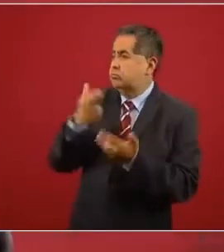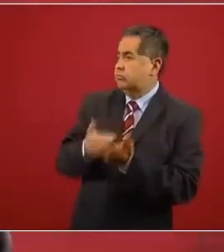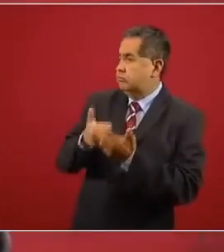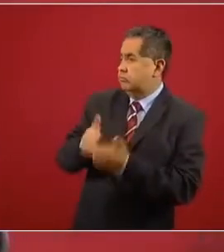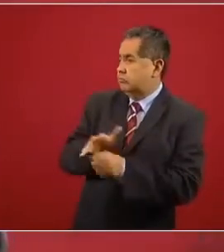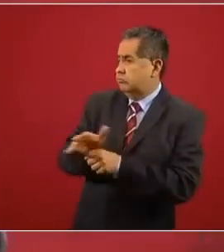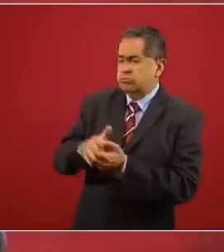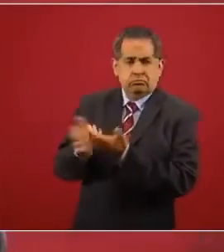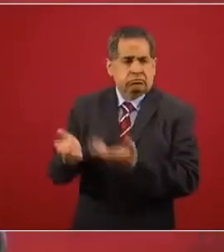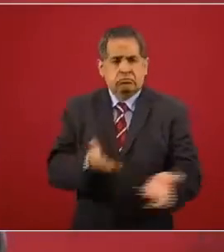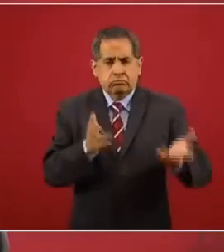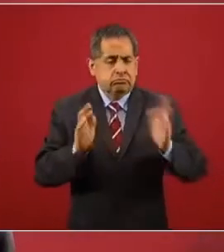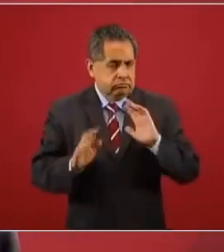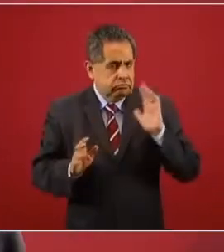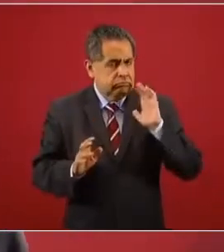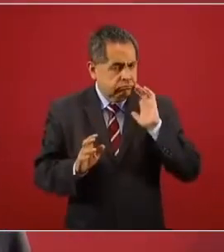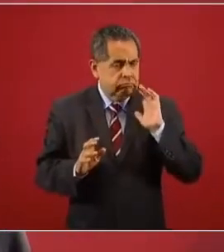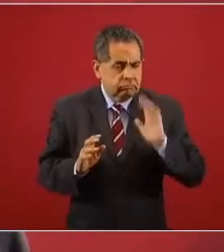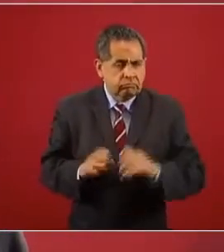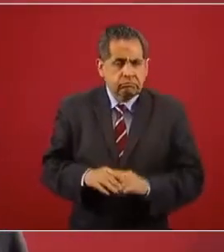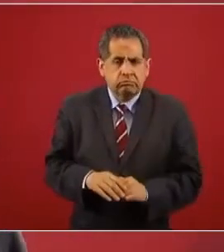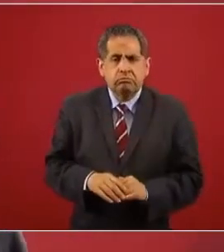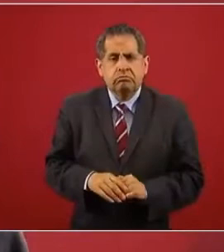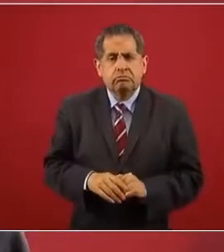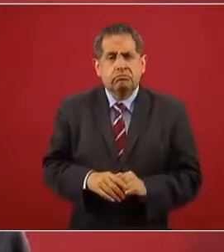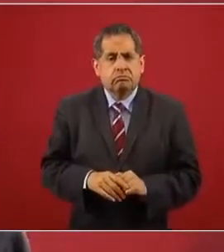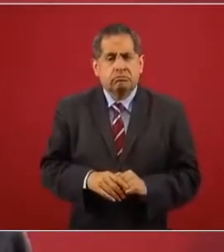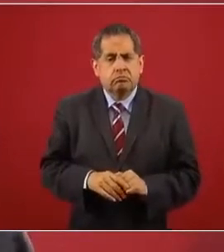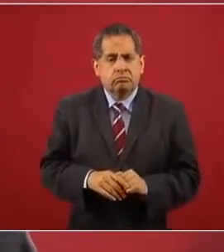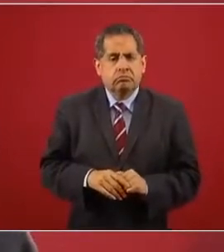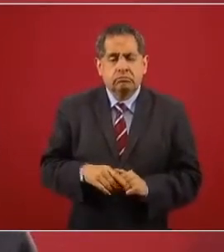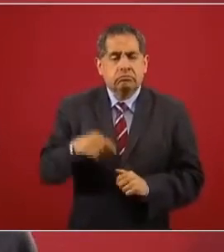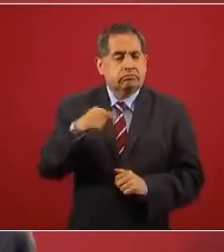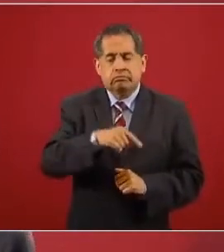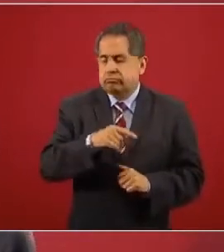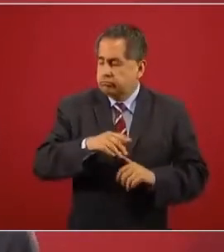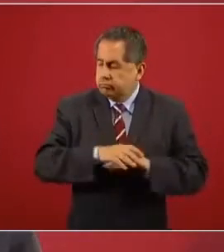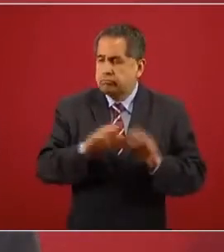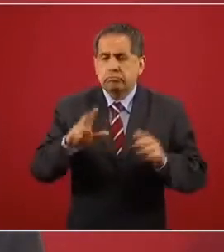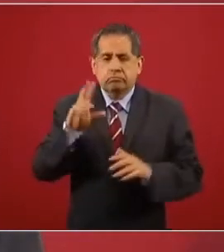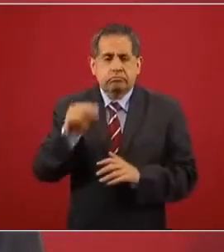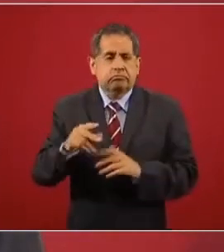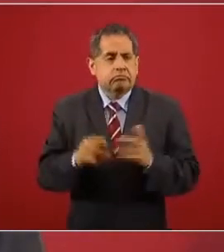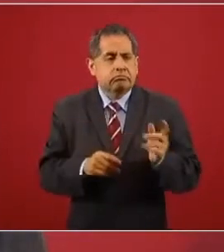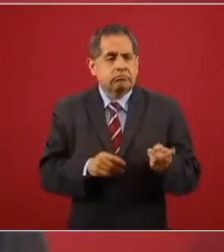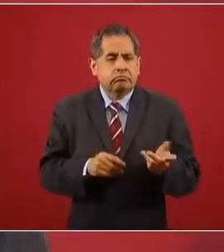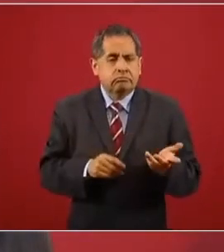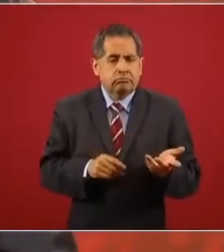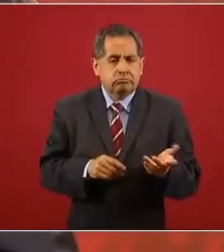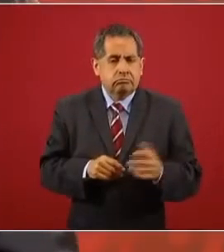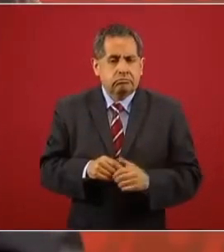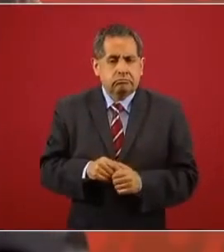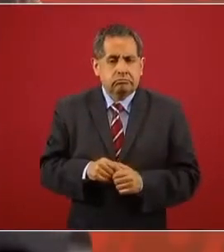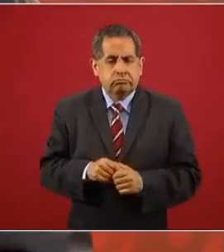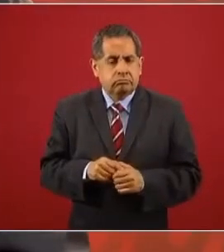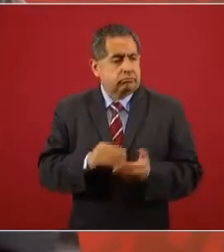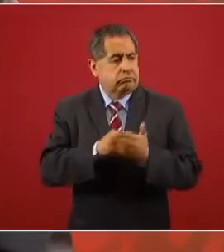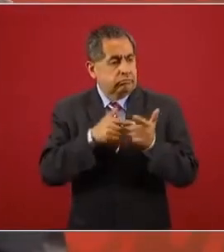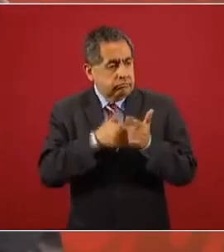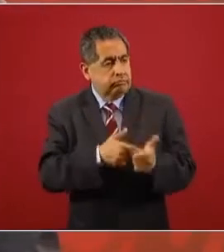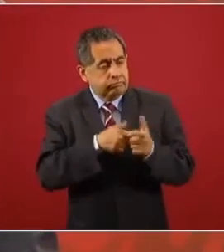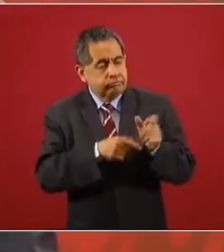ya no seguir